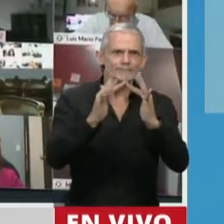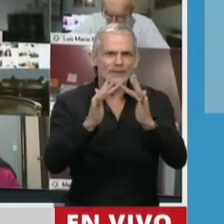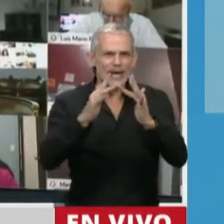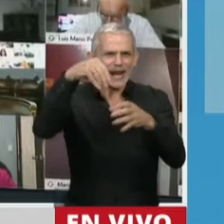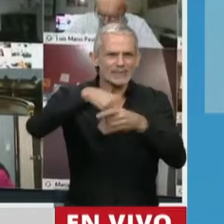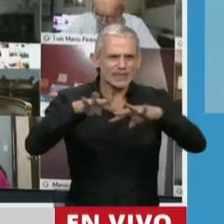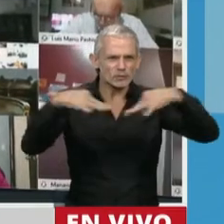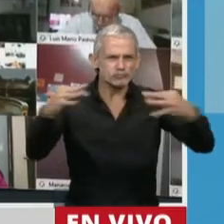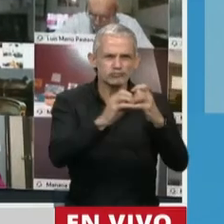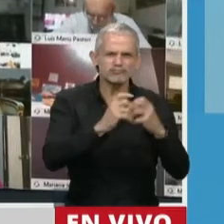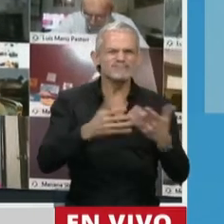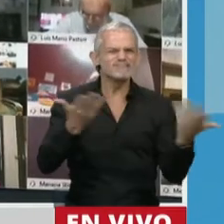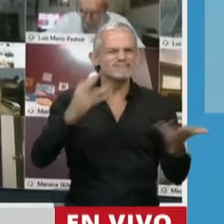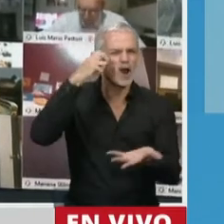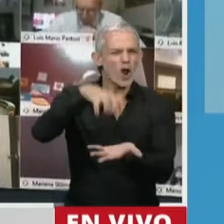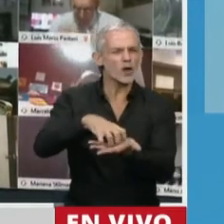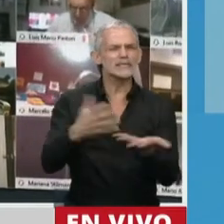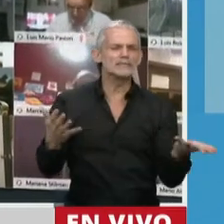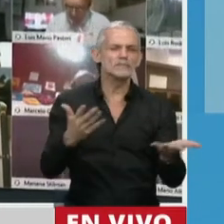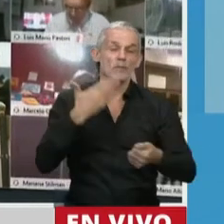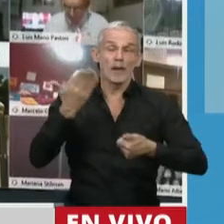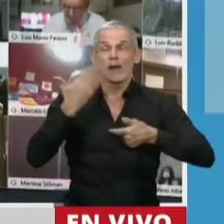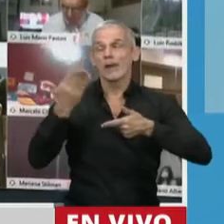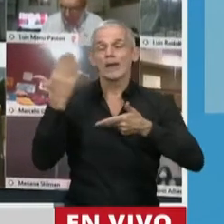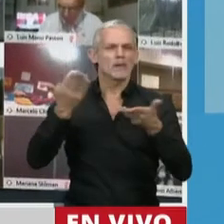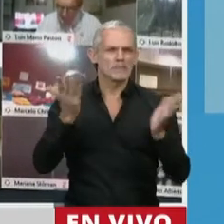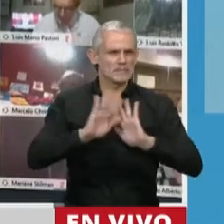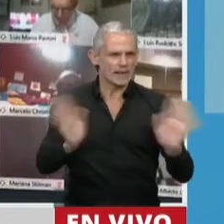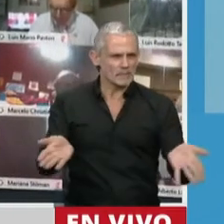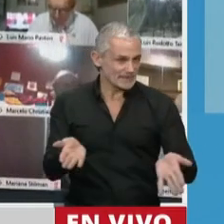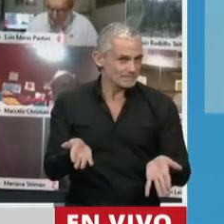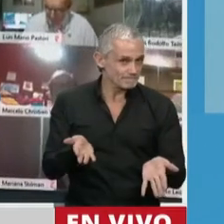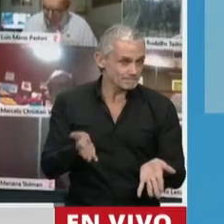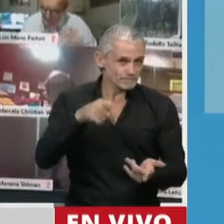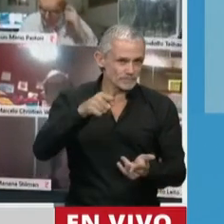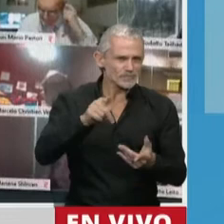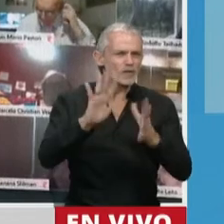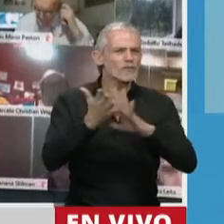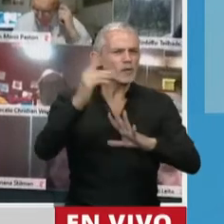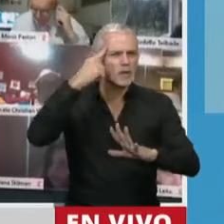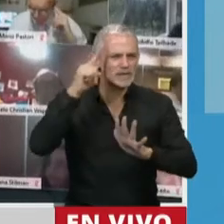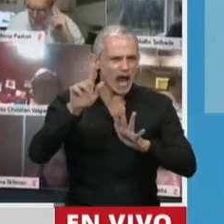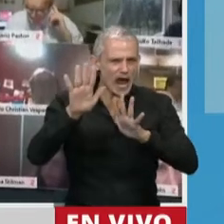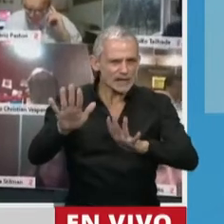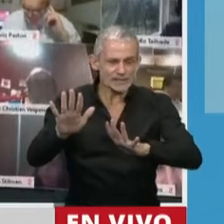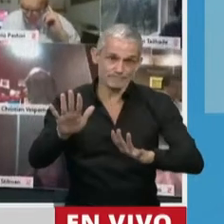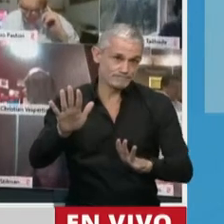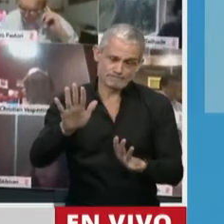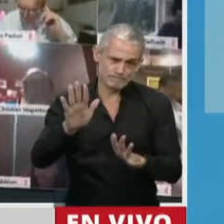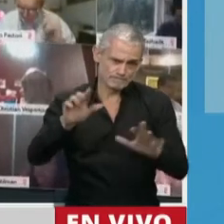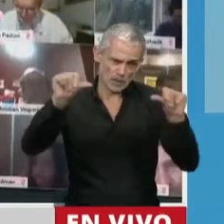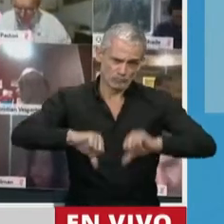se quedan en el relato, como decía la diputada Escaglia, porque desde ese punto de vista no podríamos haber